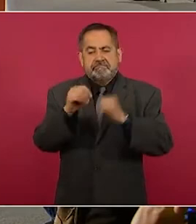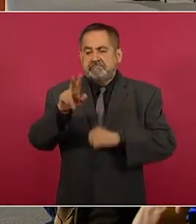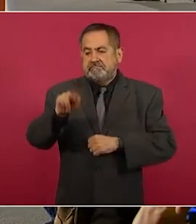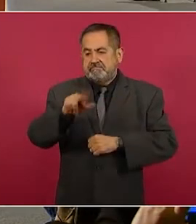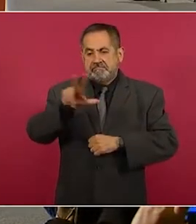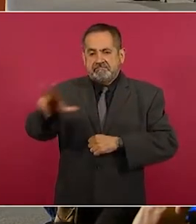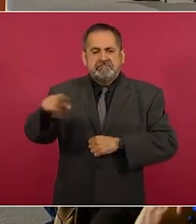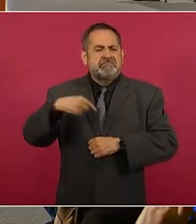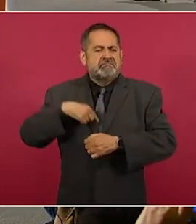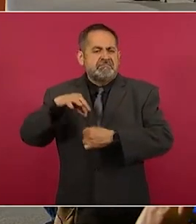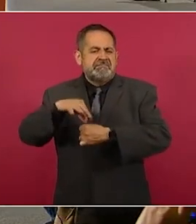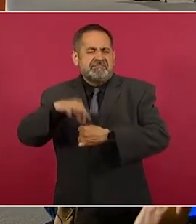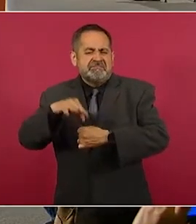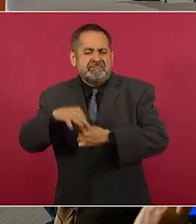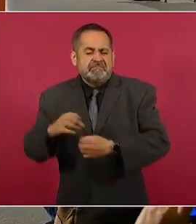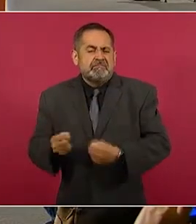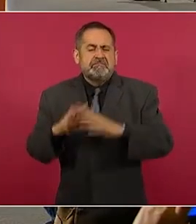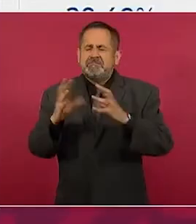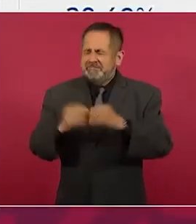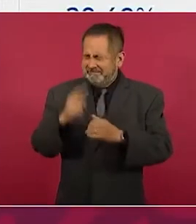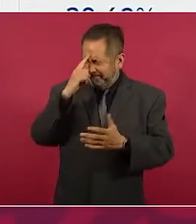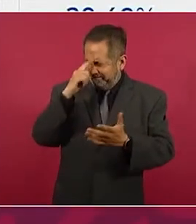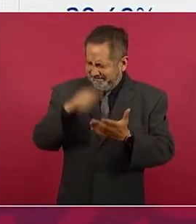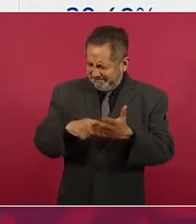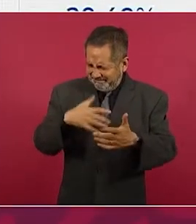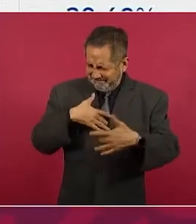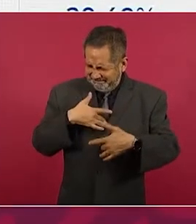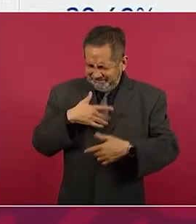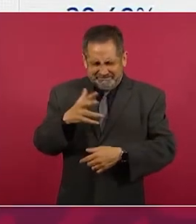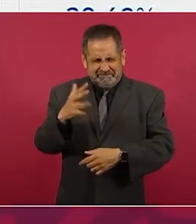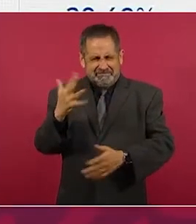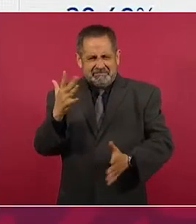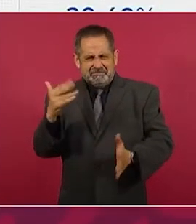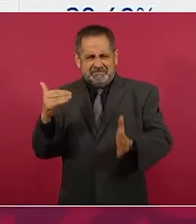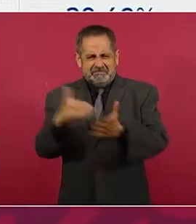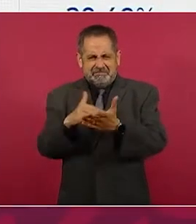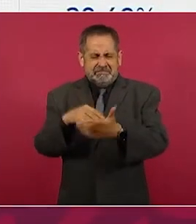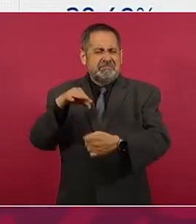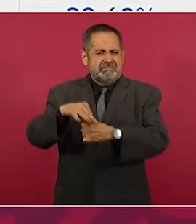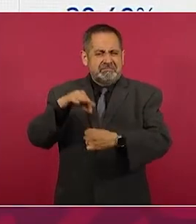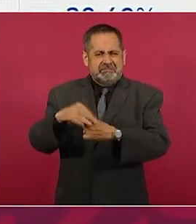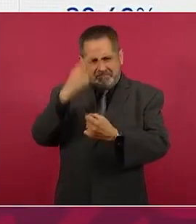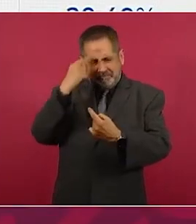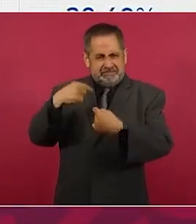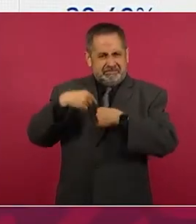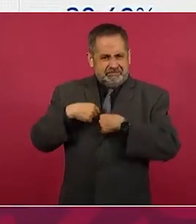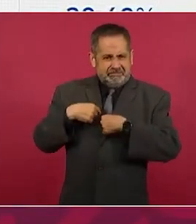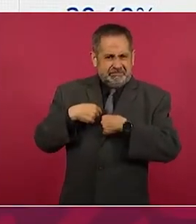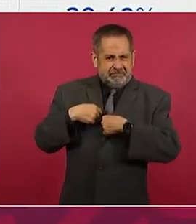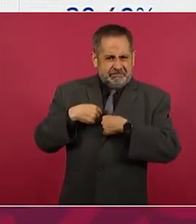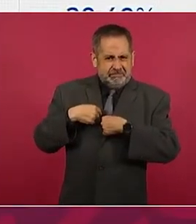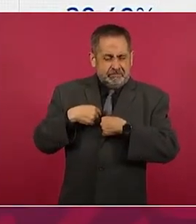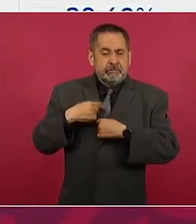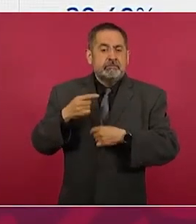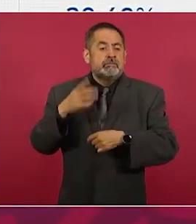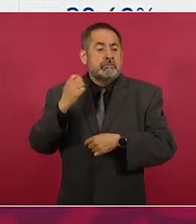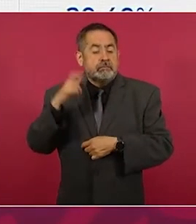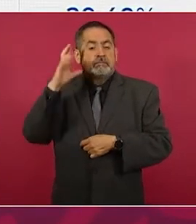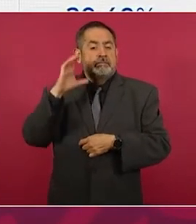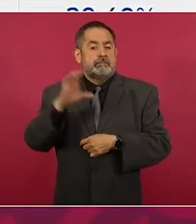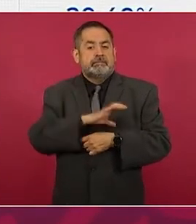creo que 50 mil votos como candidato a gobernador,